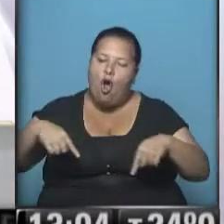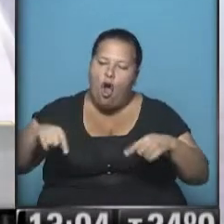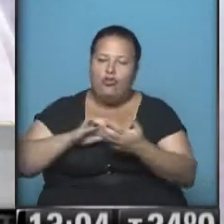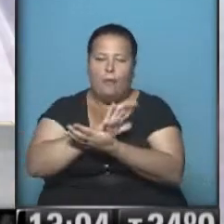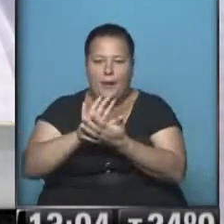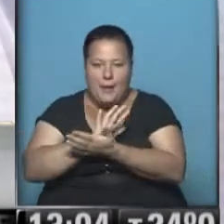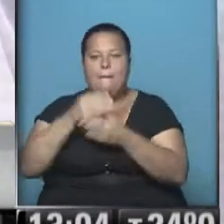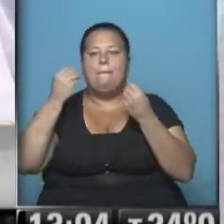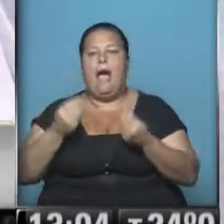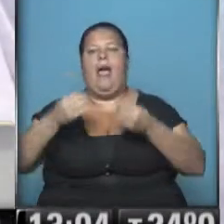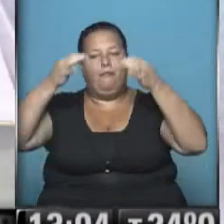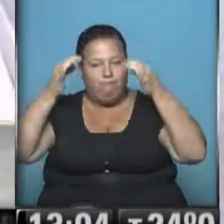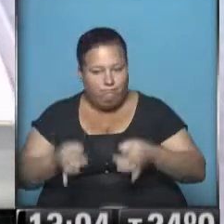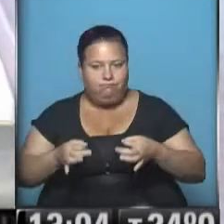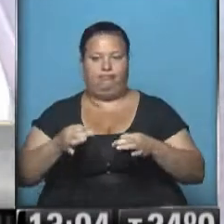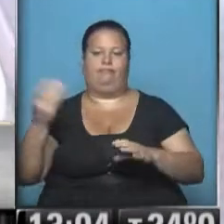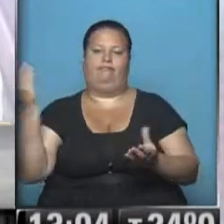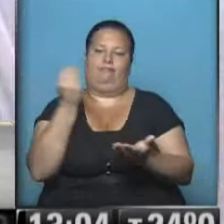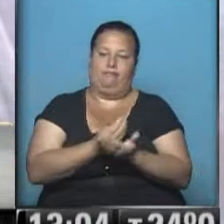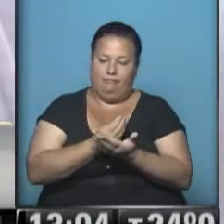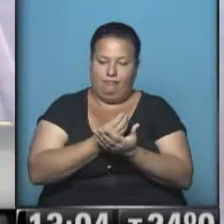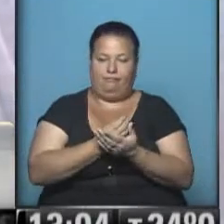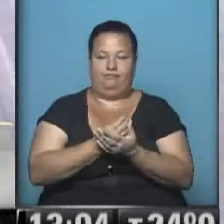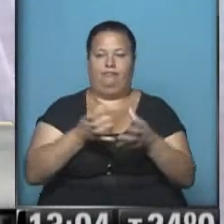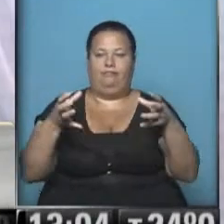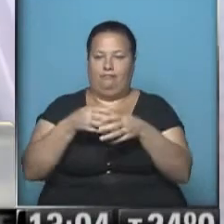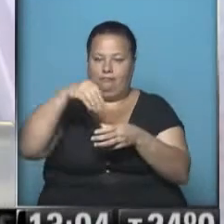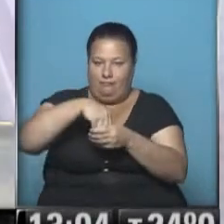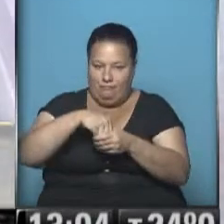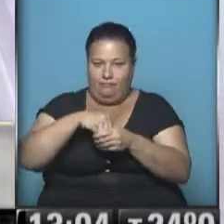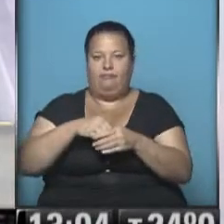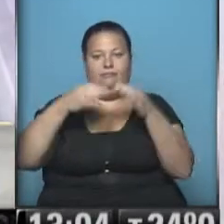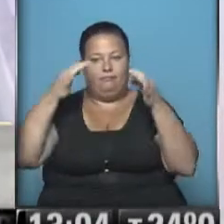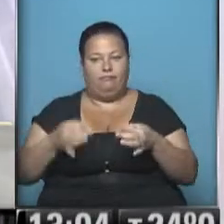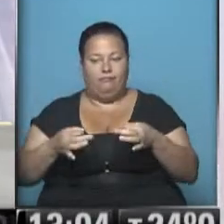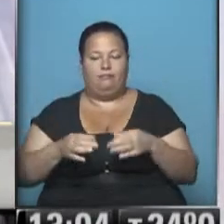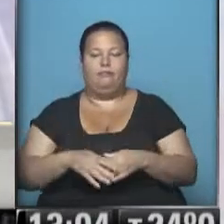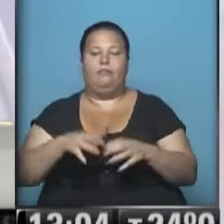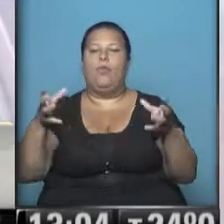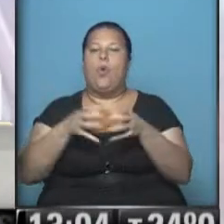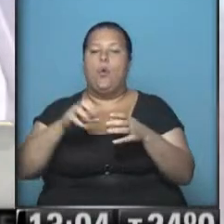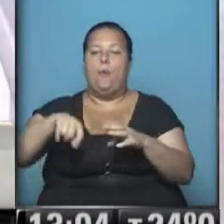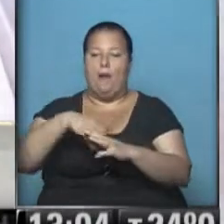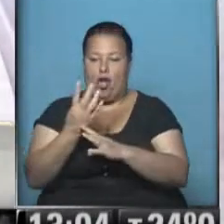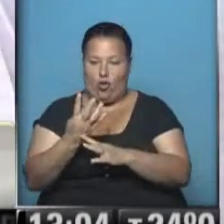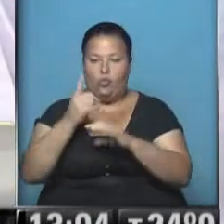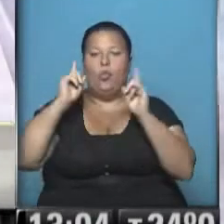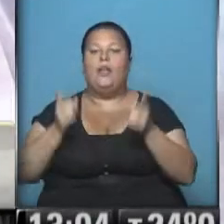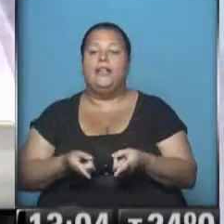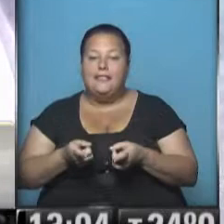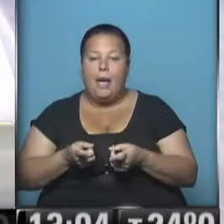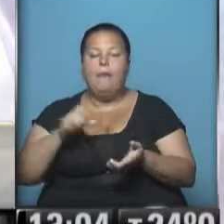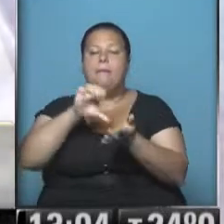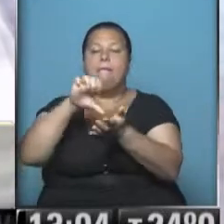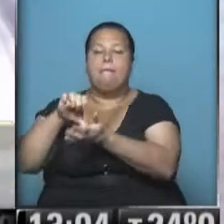para que sea finalmente un representante absoluto del bloque del Mercosur. También estarán los